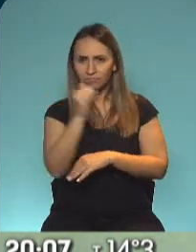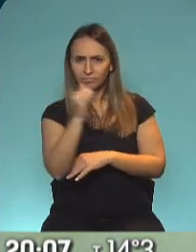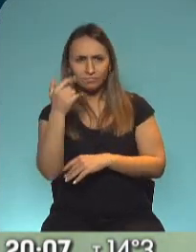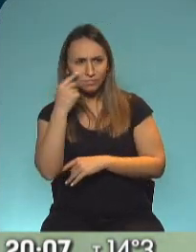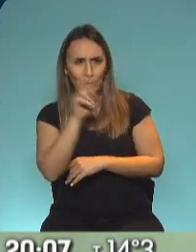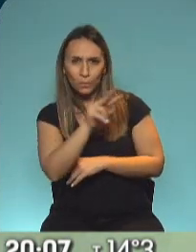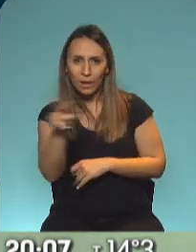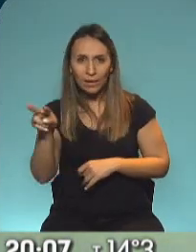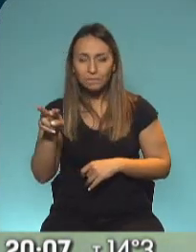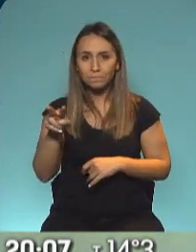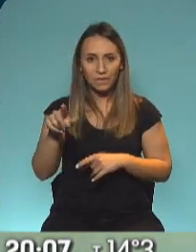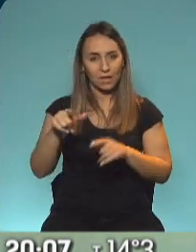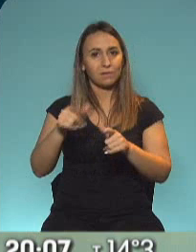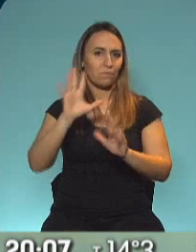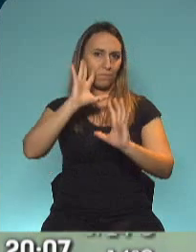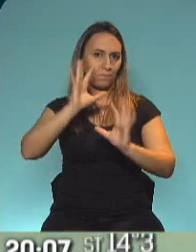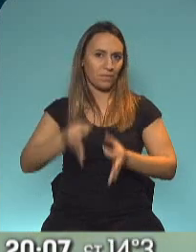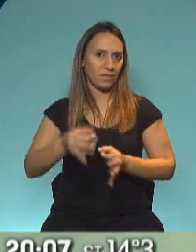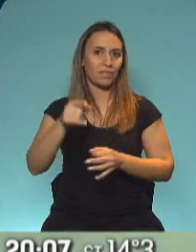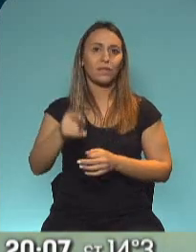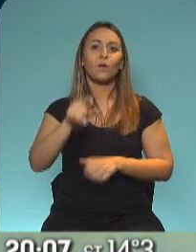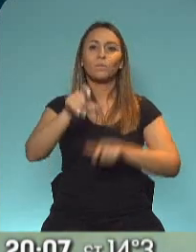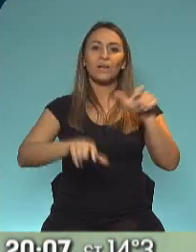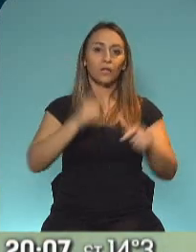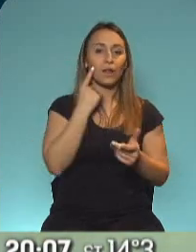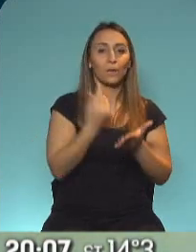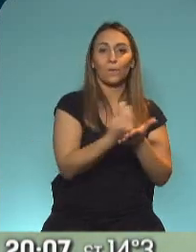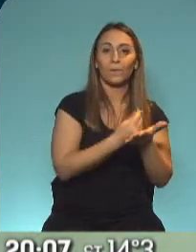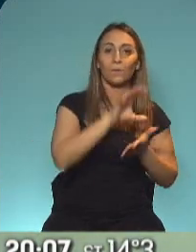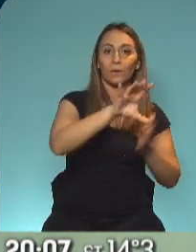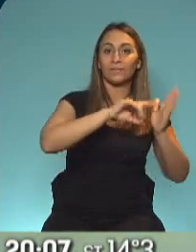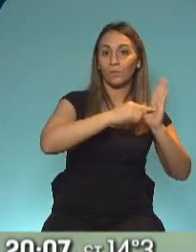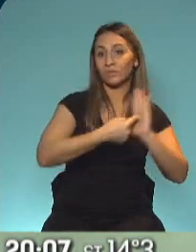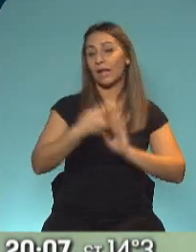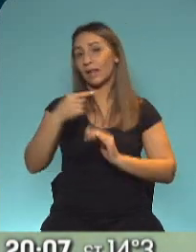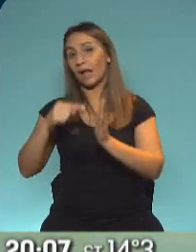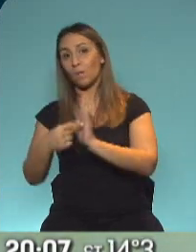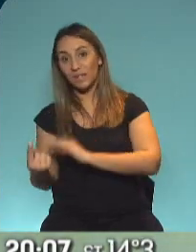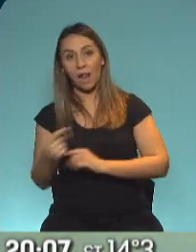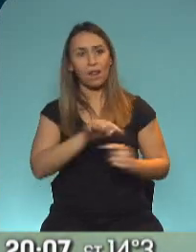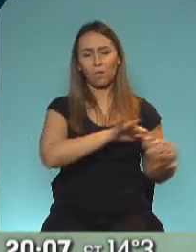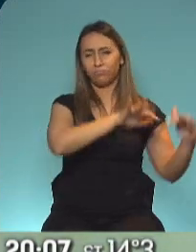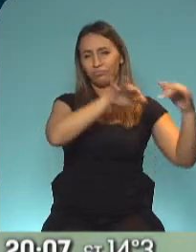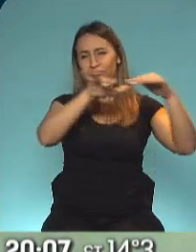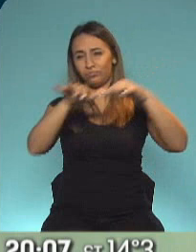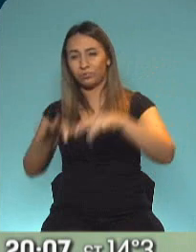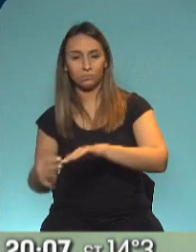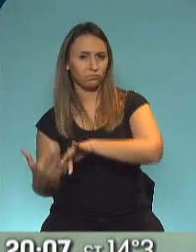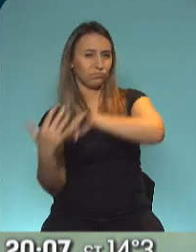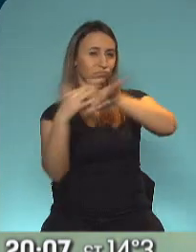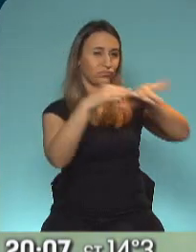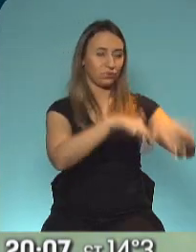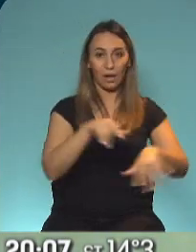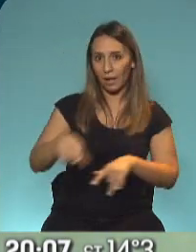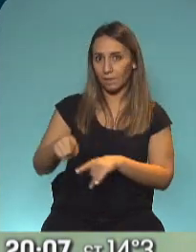demuestra el tránsito de Provincia de Buenos Aires, Ciudad de Buenos Aires y viceversa, porque ha sido uno de los temas centrales